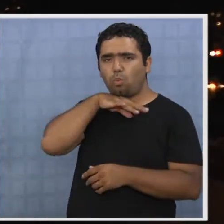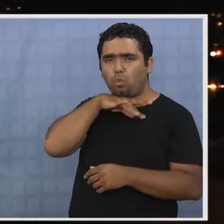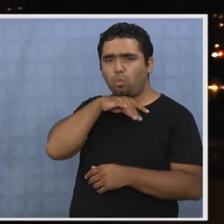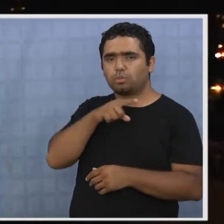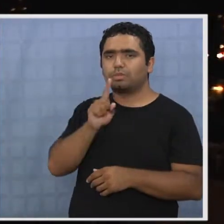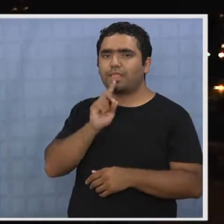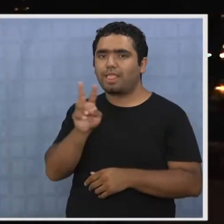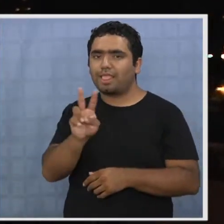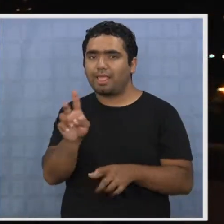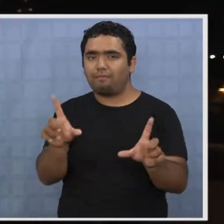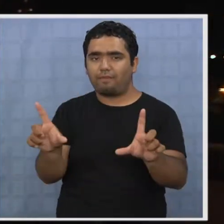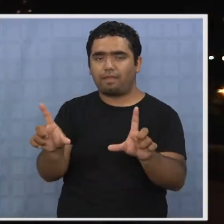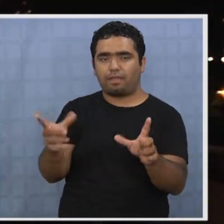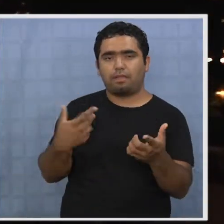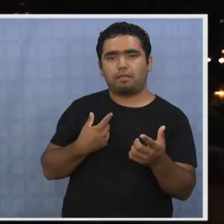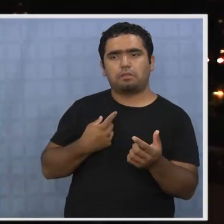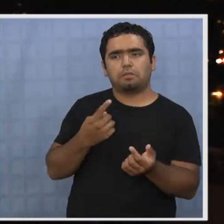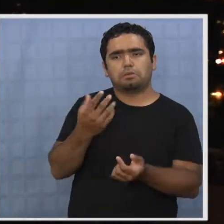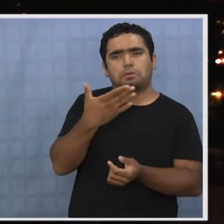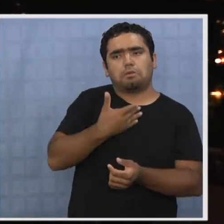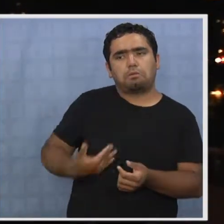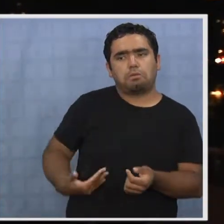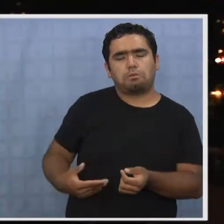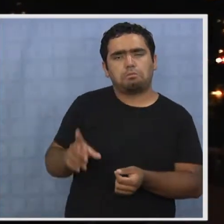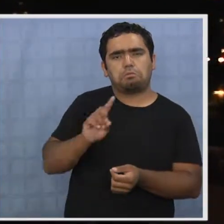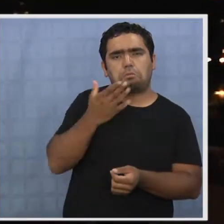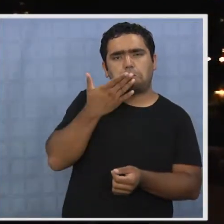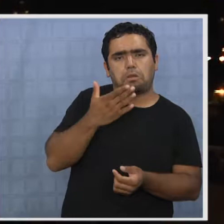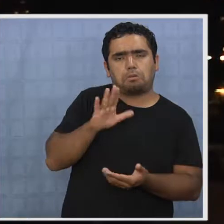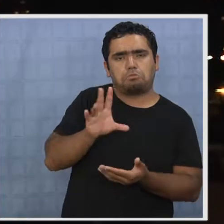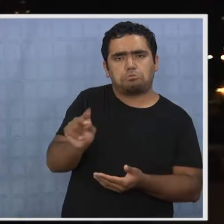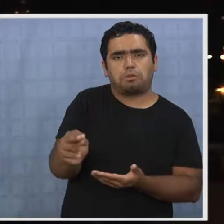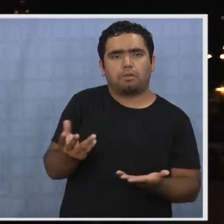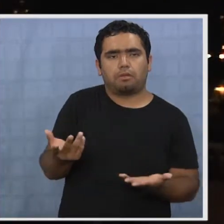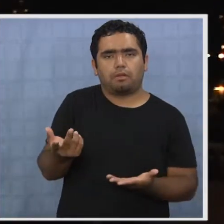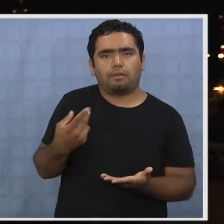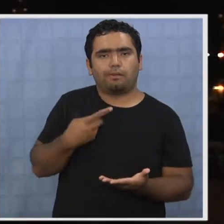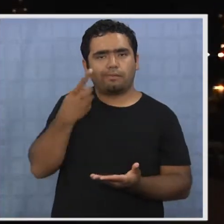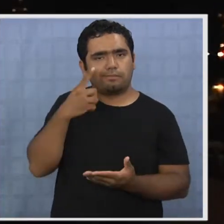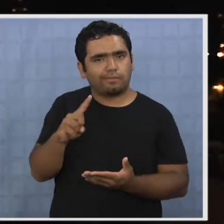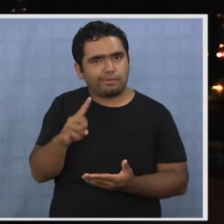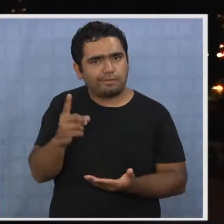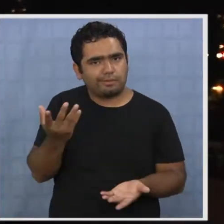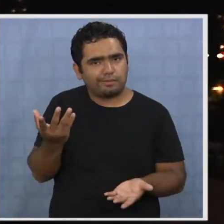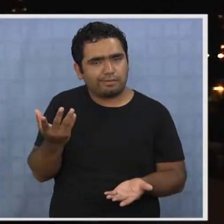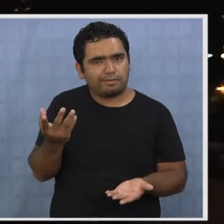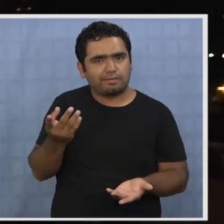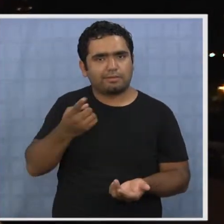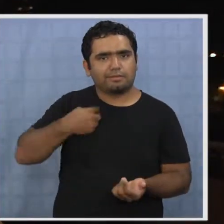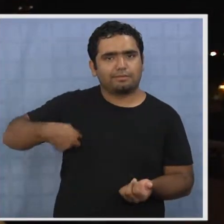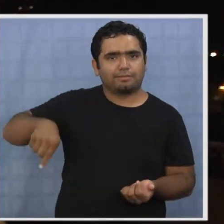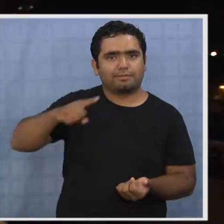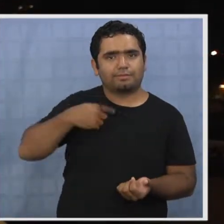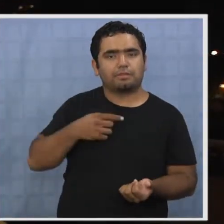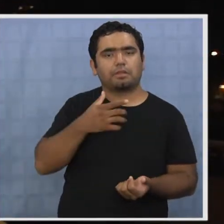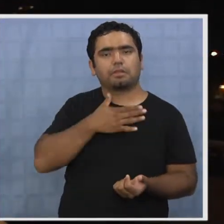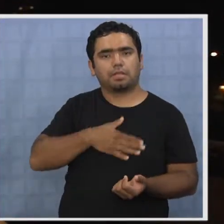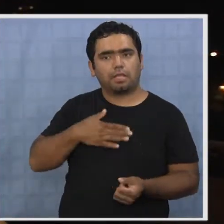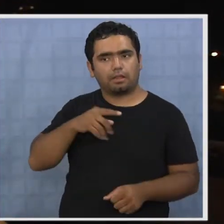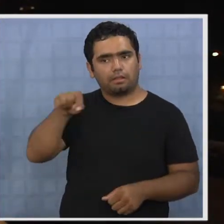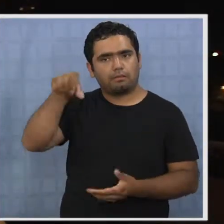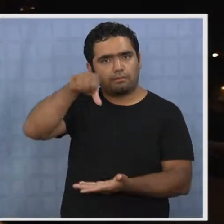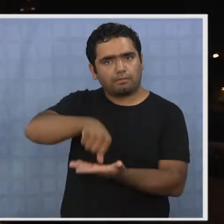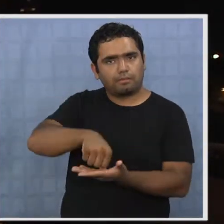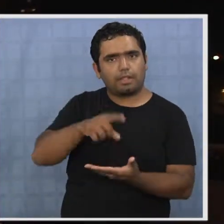digamos, proselitista, pero sí, realmente si uno quiere en este país, por lo menos,